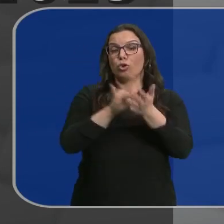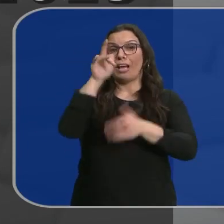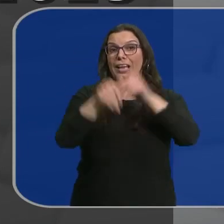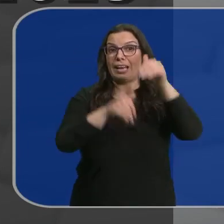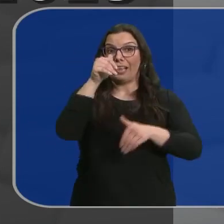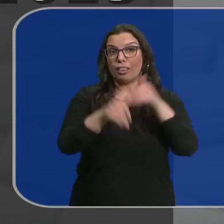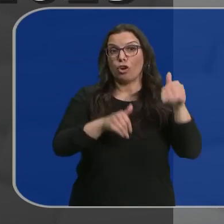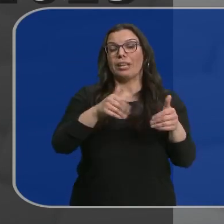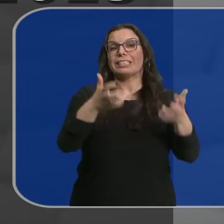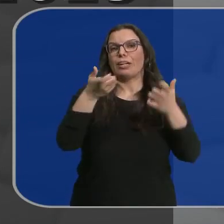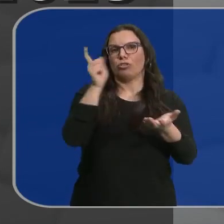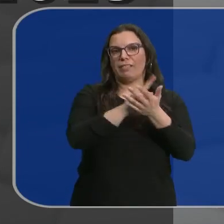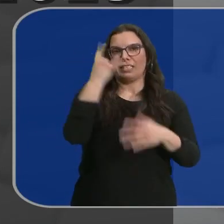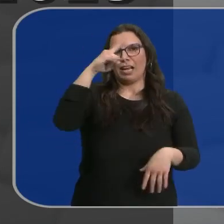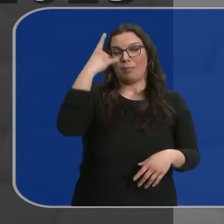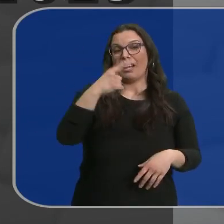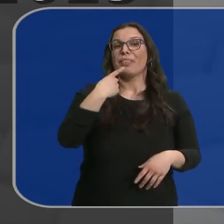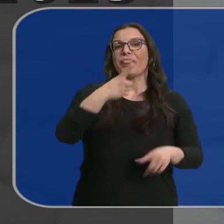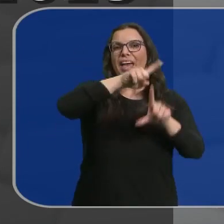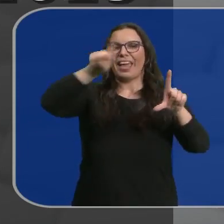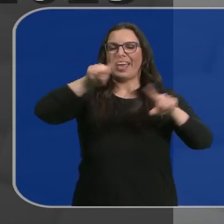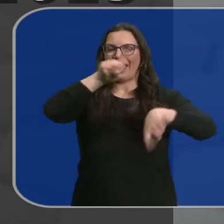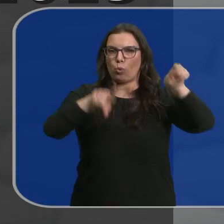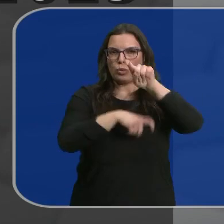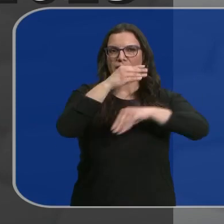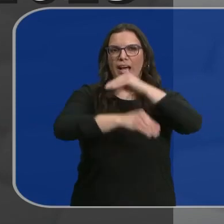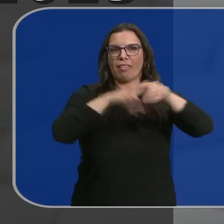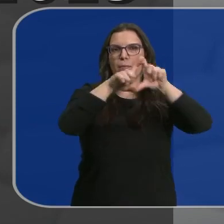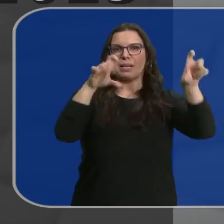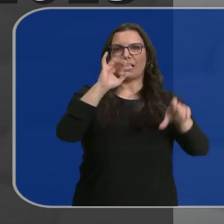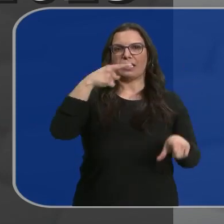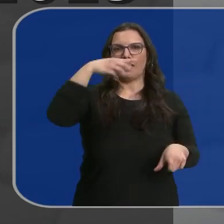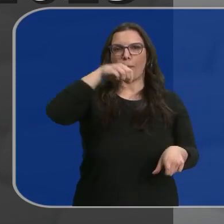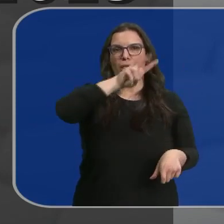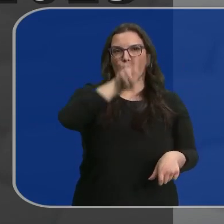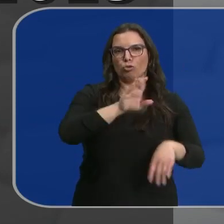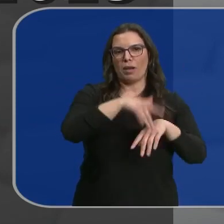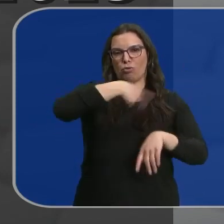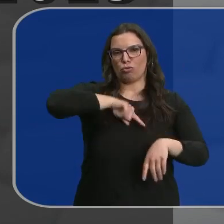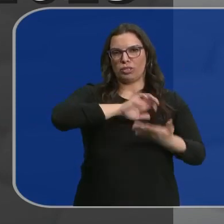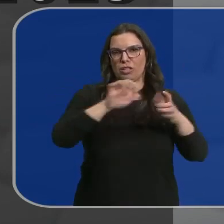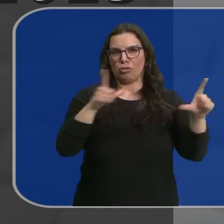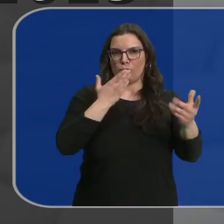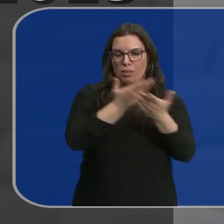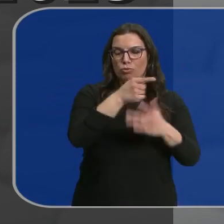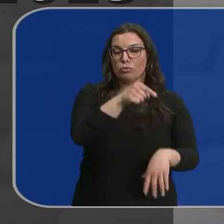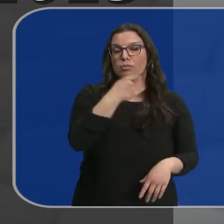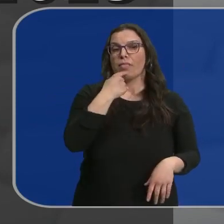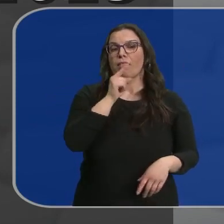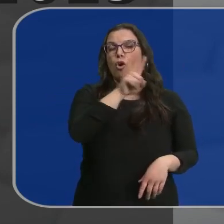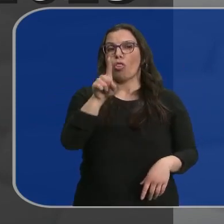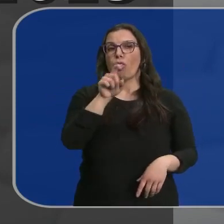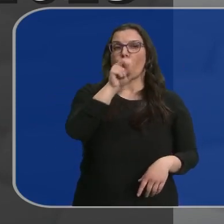elecciones municipales en Salamanca. La encuesta de Sigma 2 para Castilla y León Televisión concede al PP entre 11 y 12 concejales